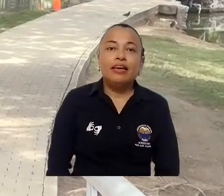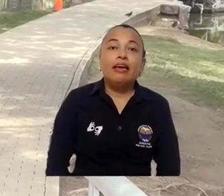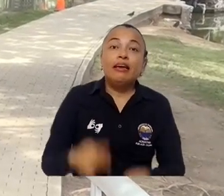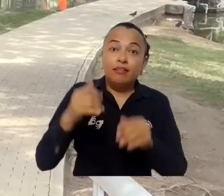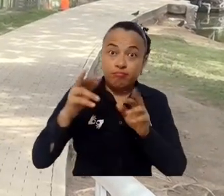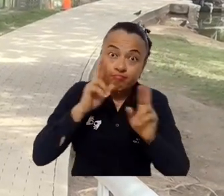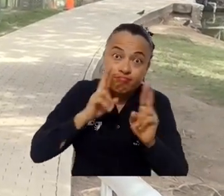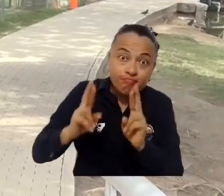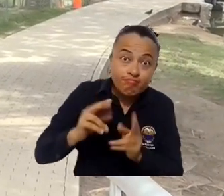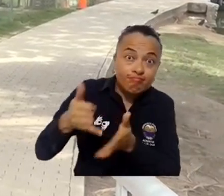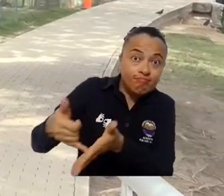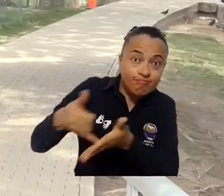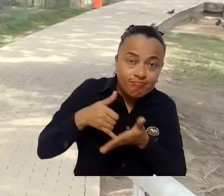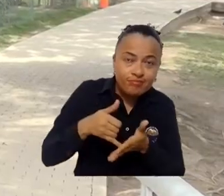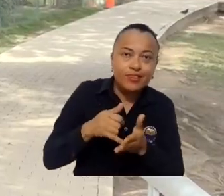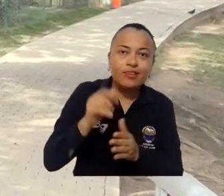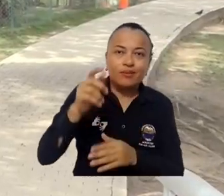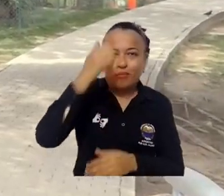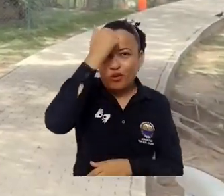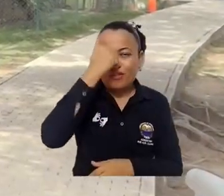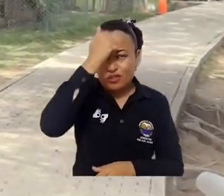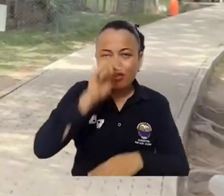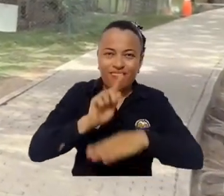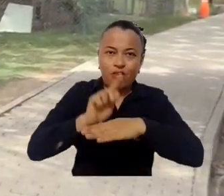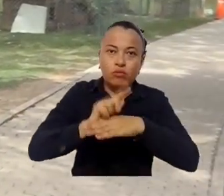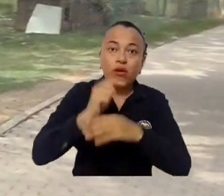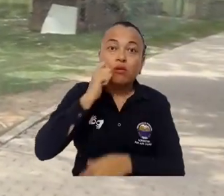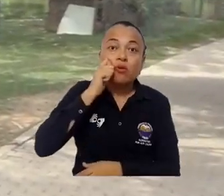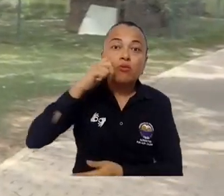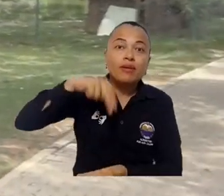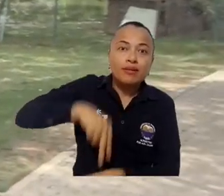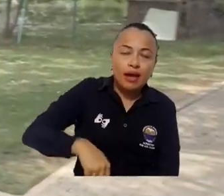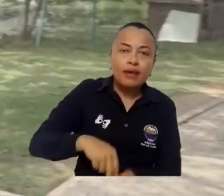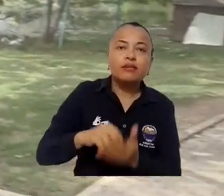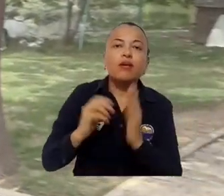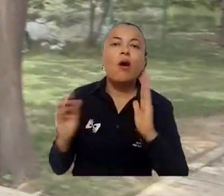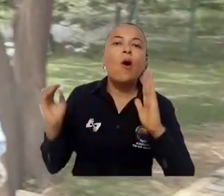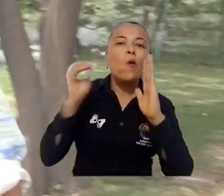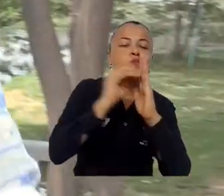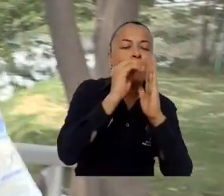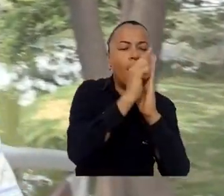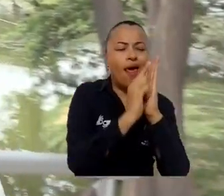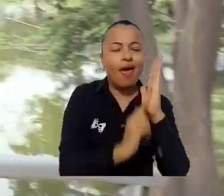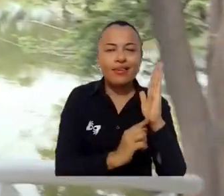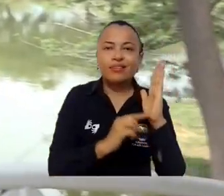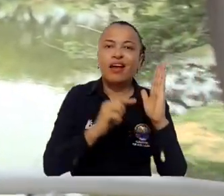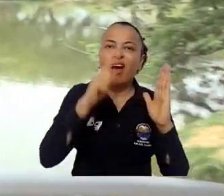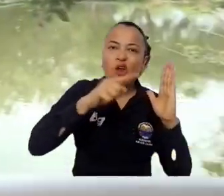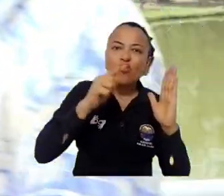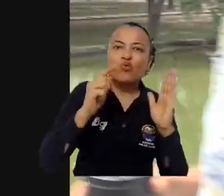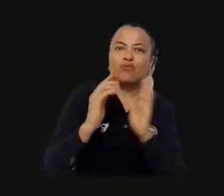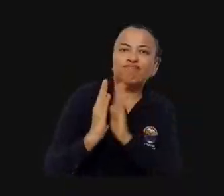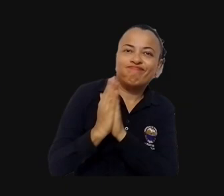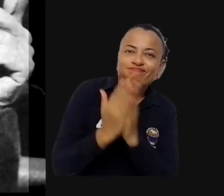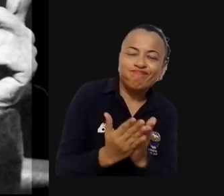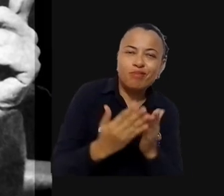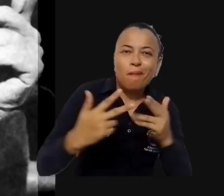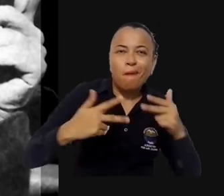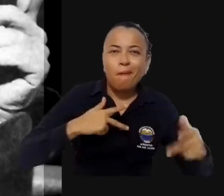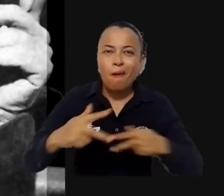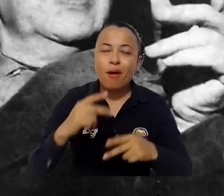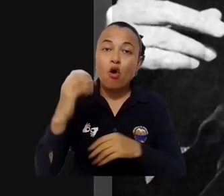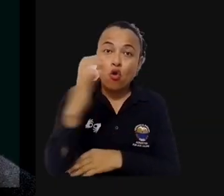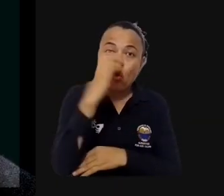Con este galardón, el docente de la Facultad de Humanidades se une a la lista de reconocidos autores colombianos que han ganado este premio, entre quienes